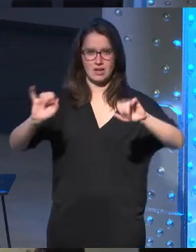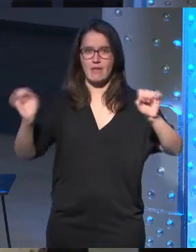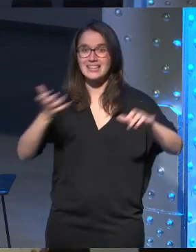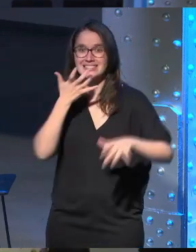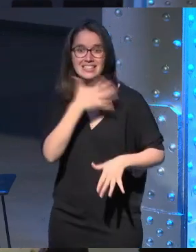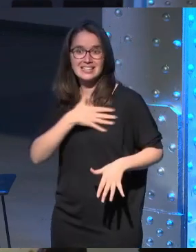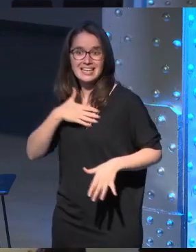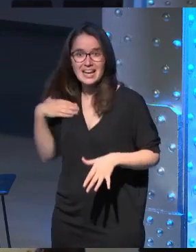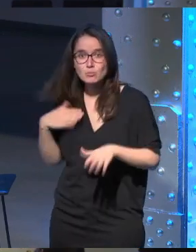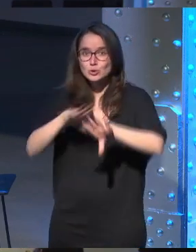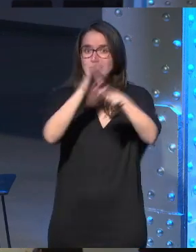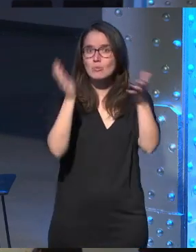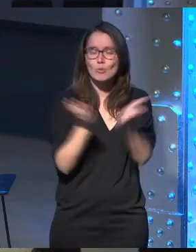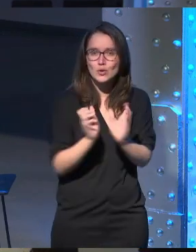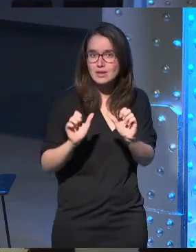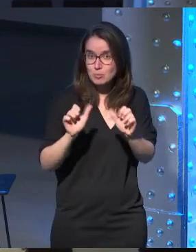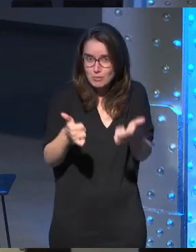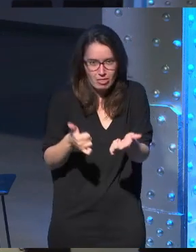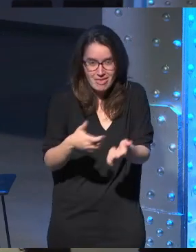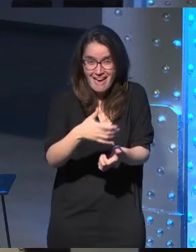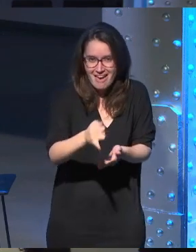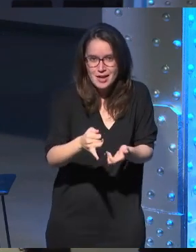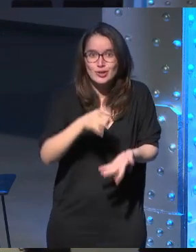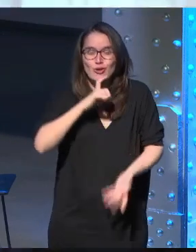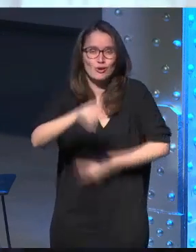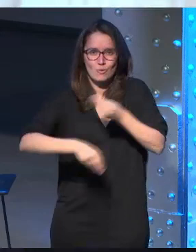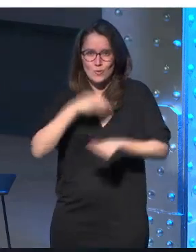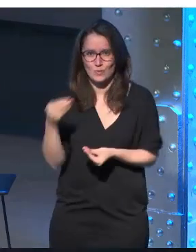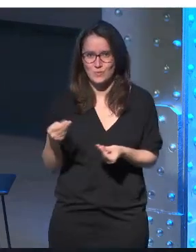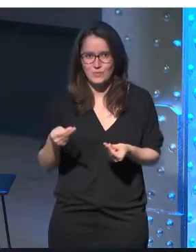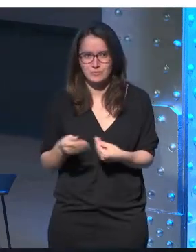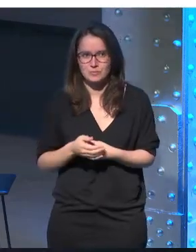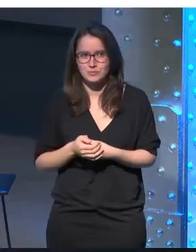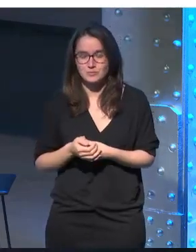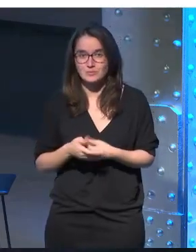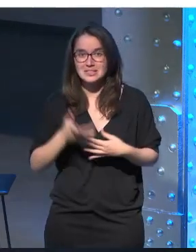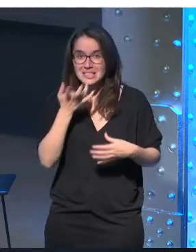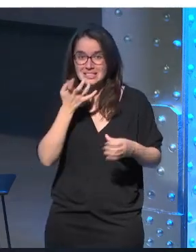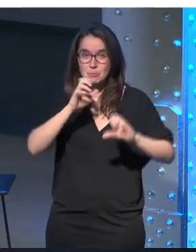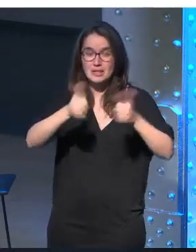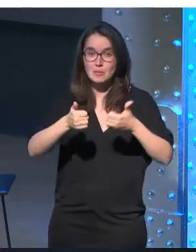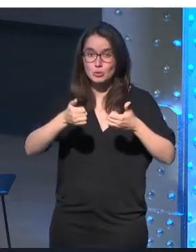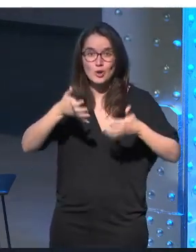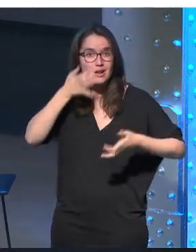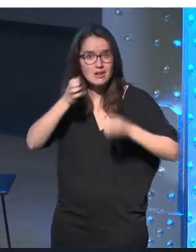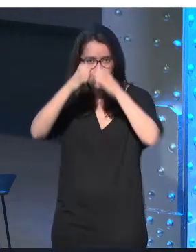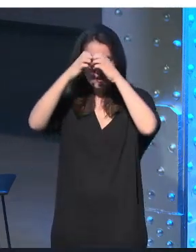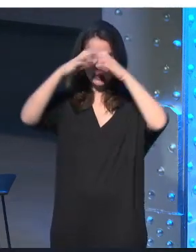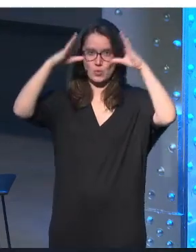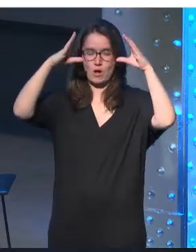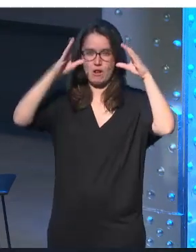si queremos asomarnos a ese mundo que ya empieza a existir ¿cómo podemos hacerlo? si empezamos por la realidad virtual